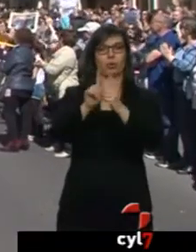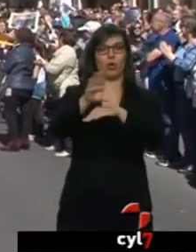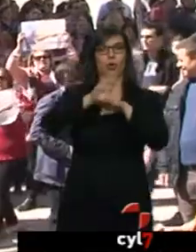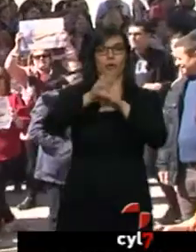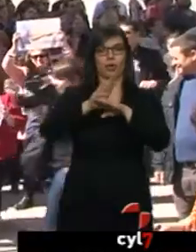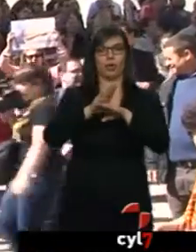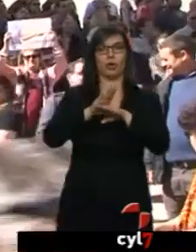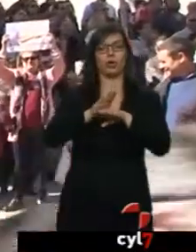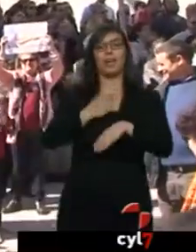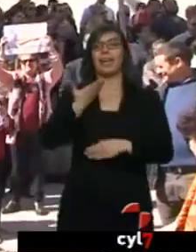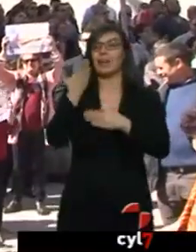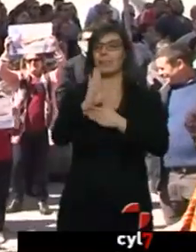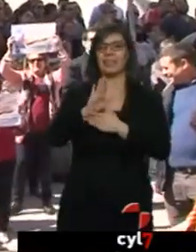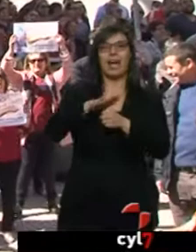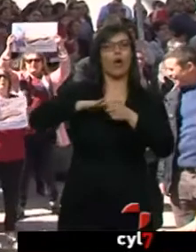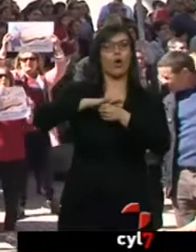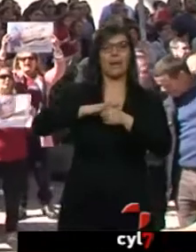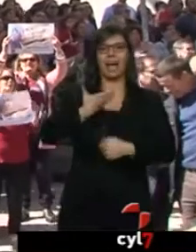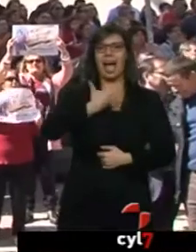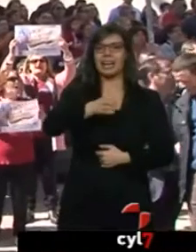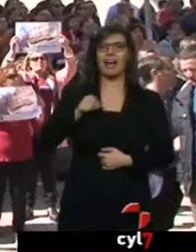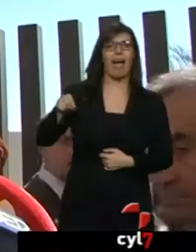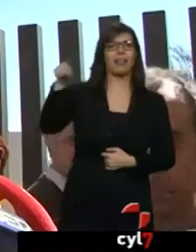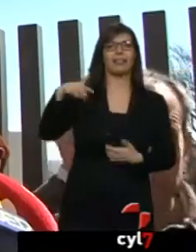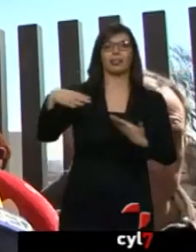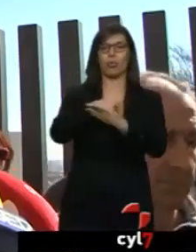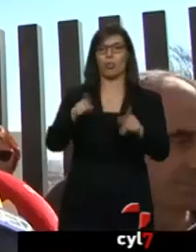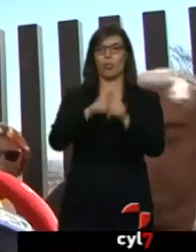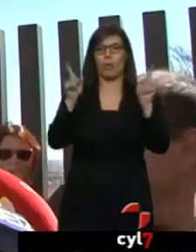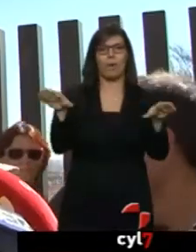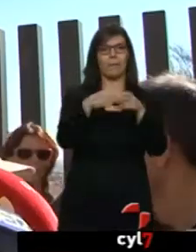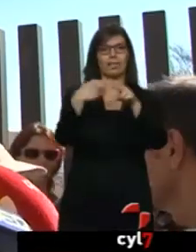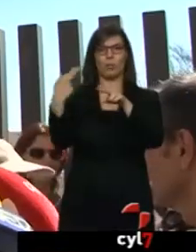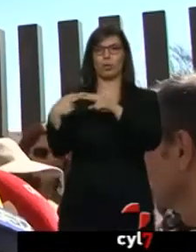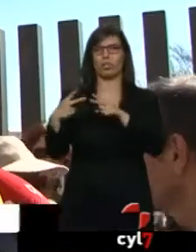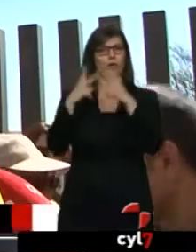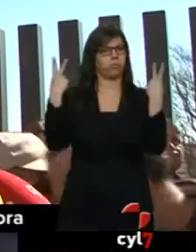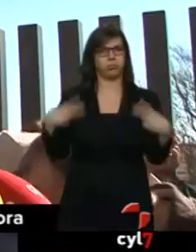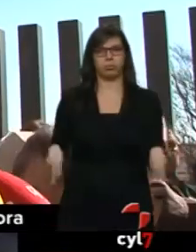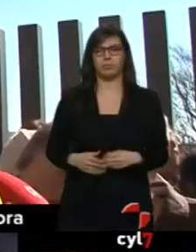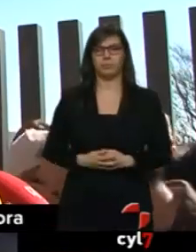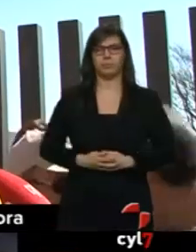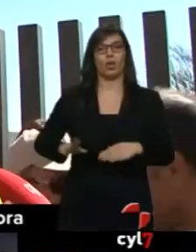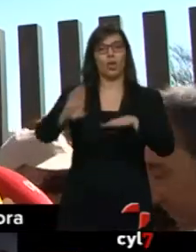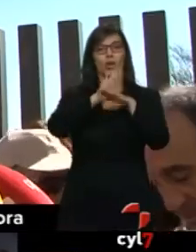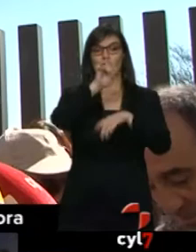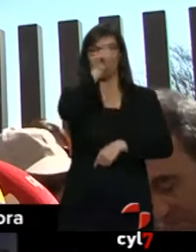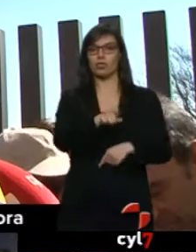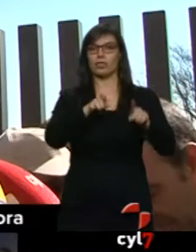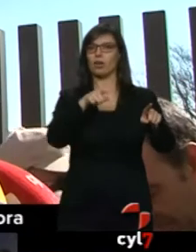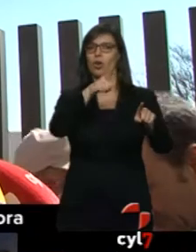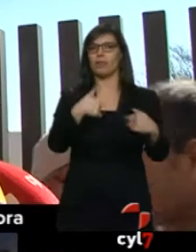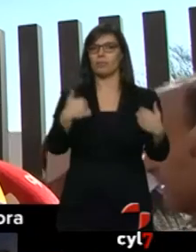los alcaldes de la comarca... ...todos a una, sin colores políticos. Es el consejero quien tiene que implicarse... tiene que dotar del personal